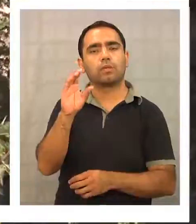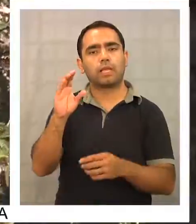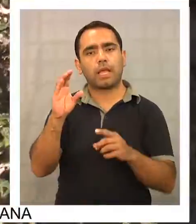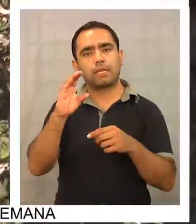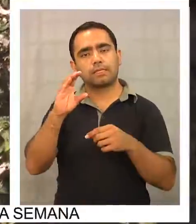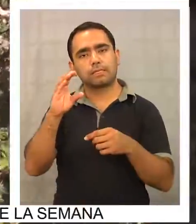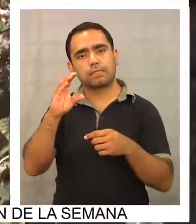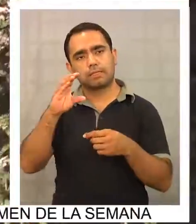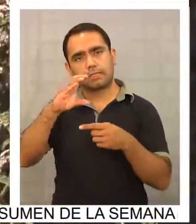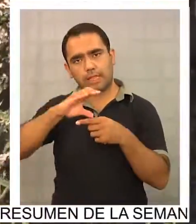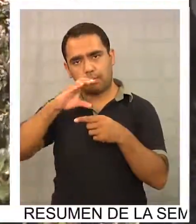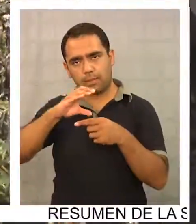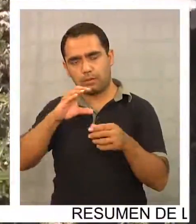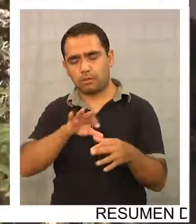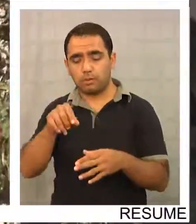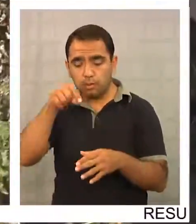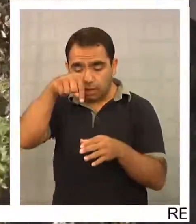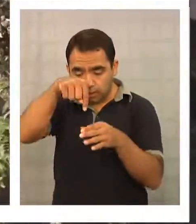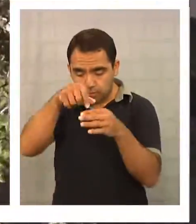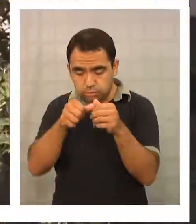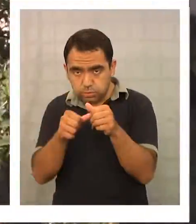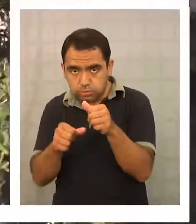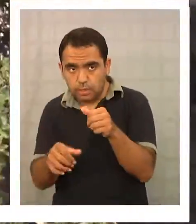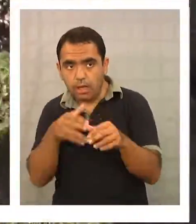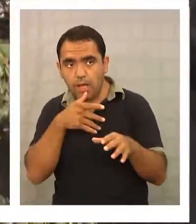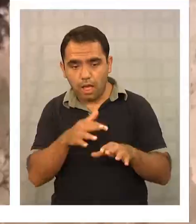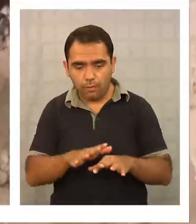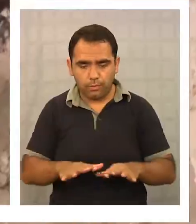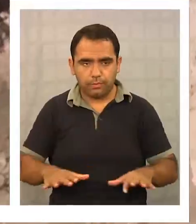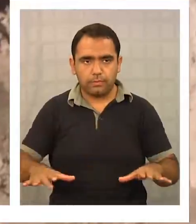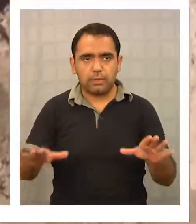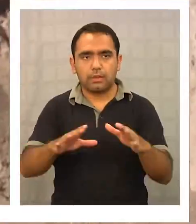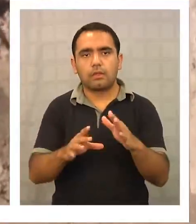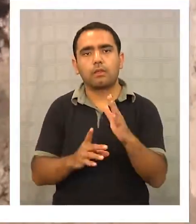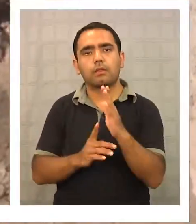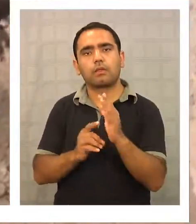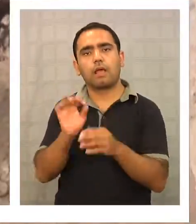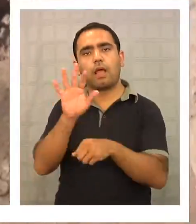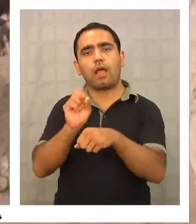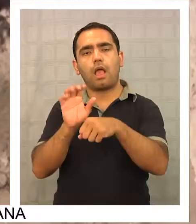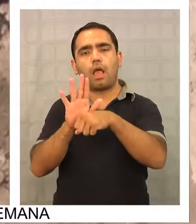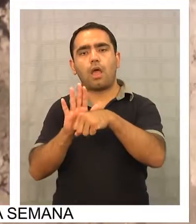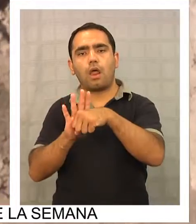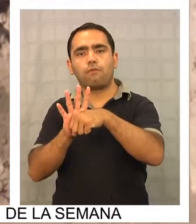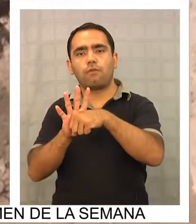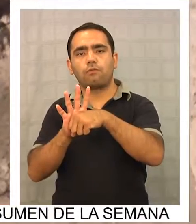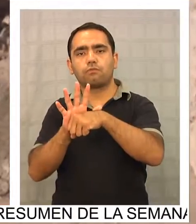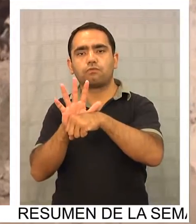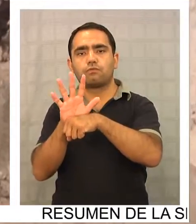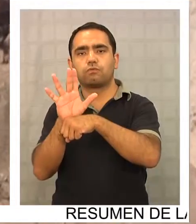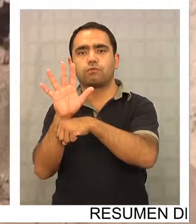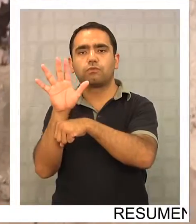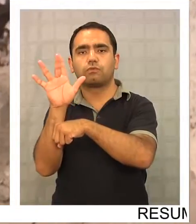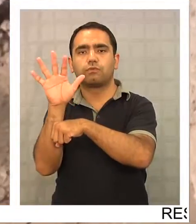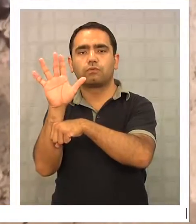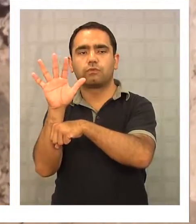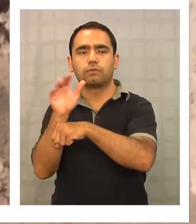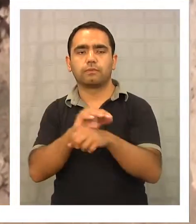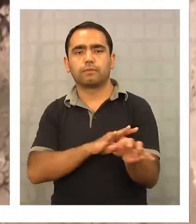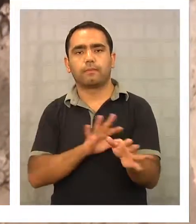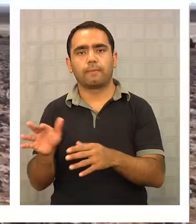o 50 centímetros, humedece el suelo y le da la humedad que requiere el árbol para desarrollarse.